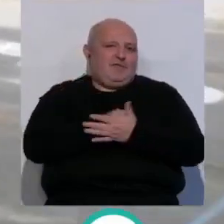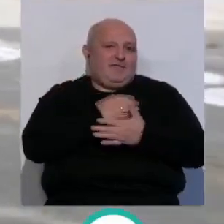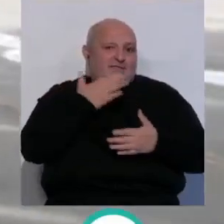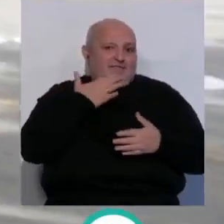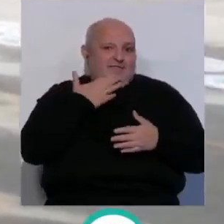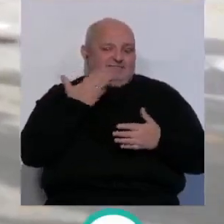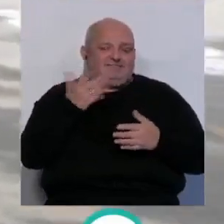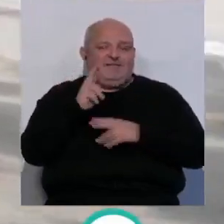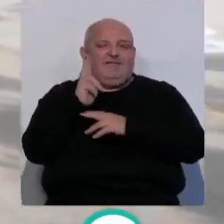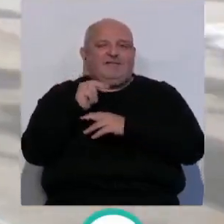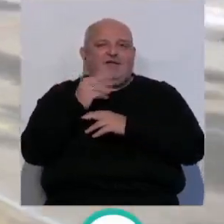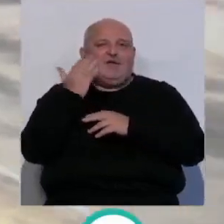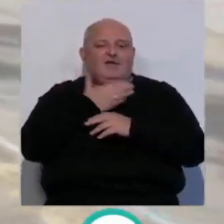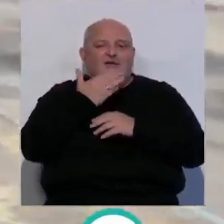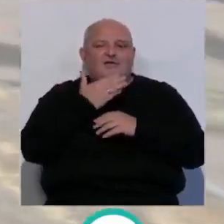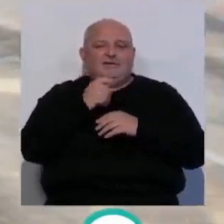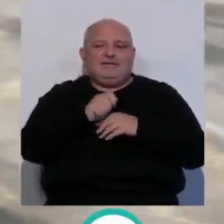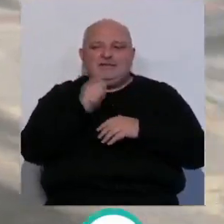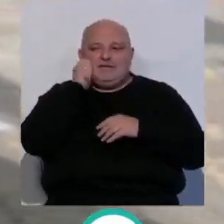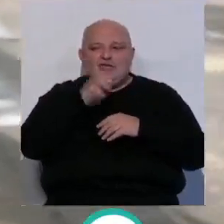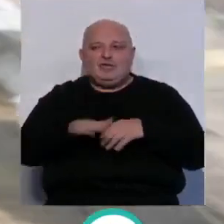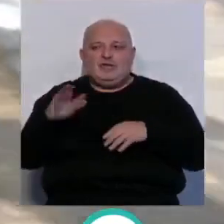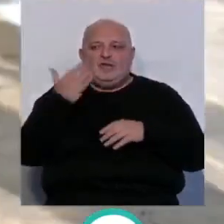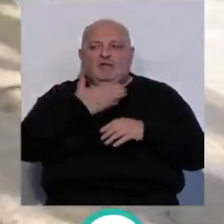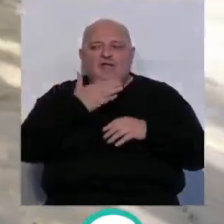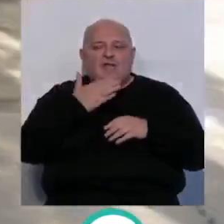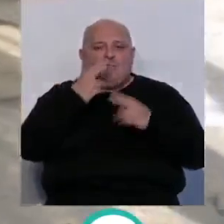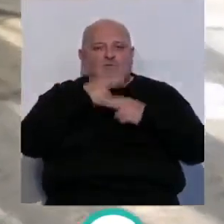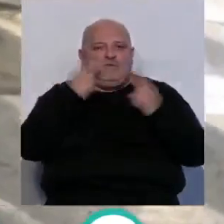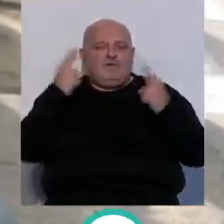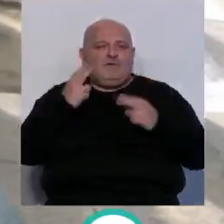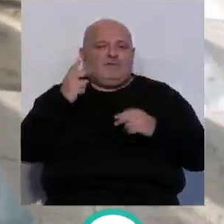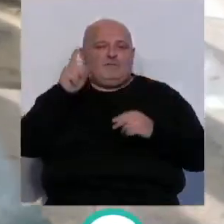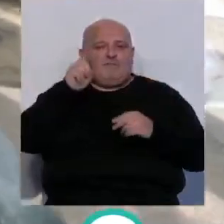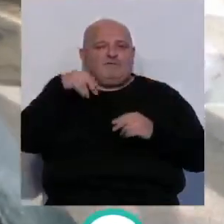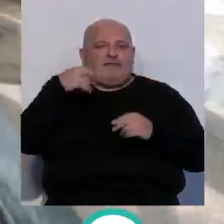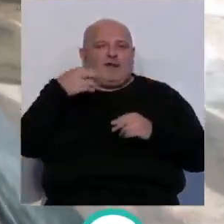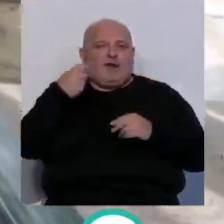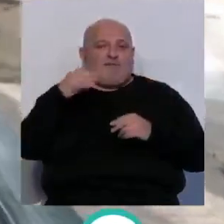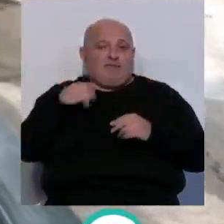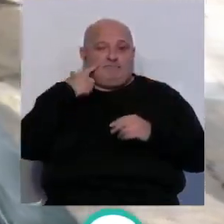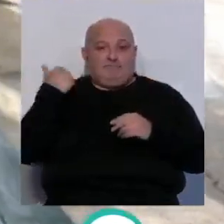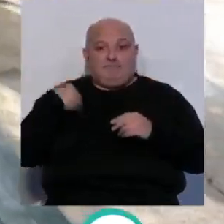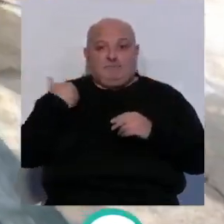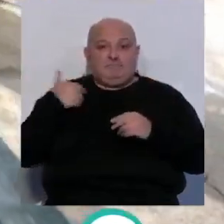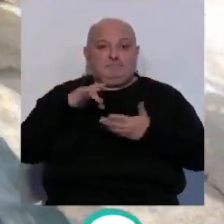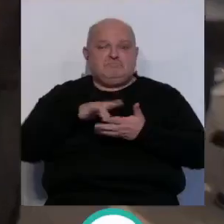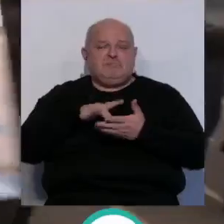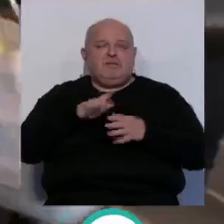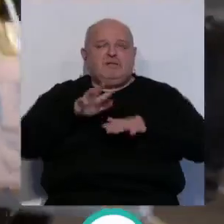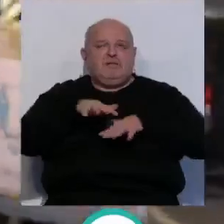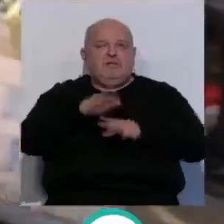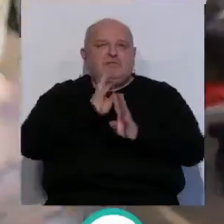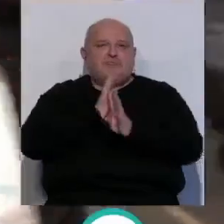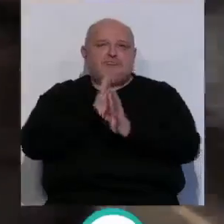edades. Este viernes los niños y niñas del Colegio Público Profesor tienen una gran gran, que lo estamos viendo ahora en pantalla, han salido